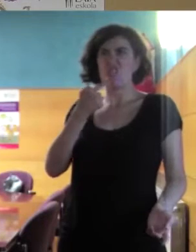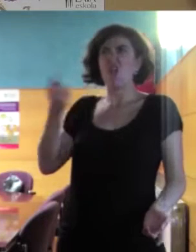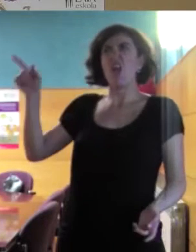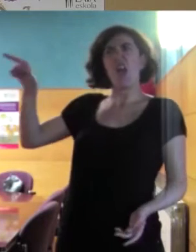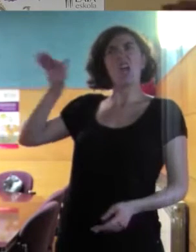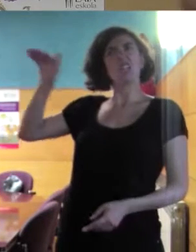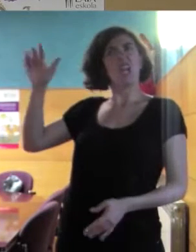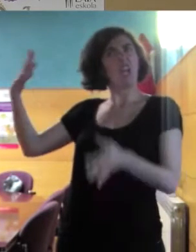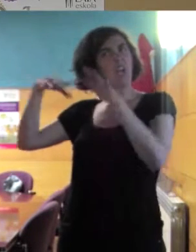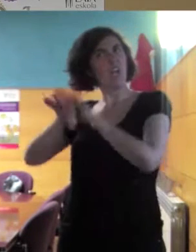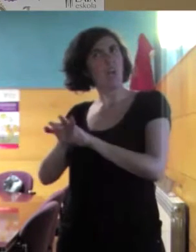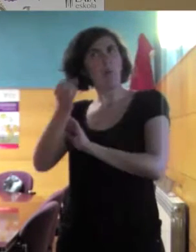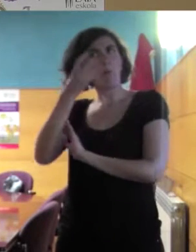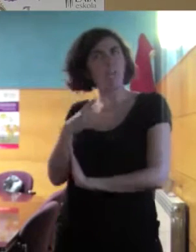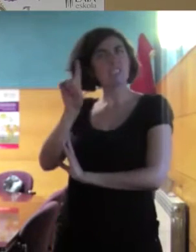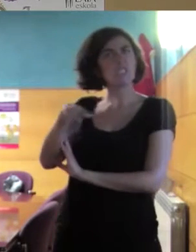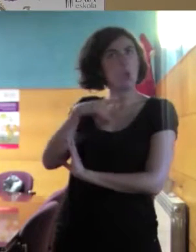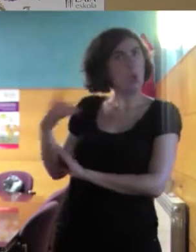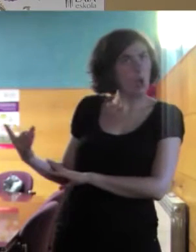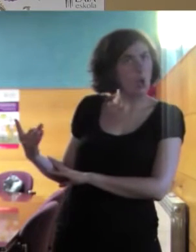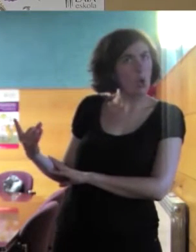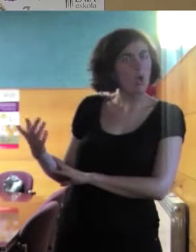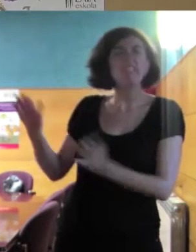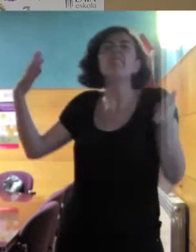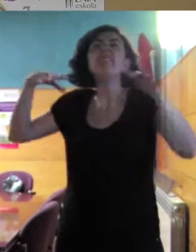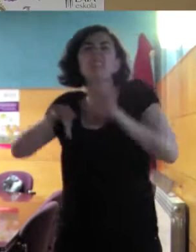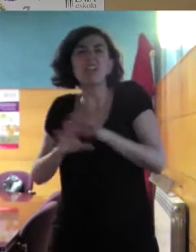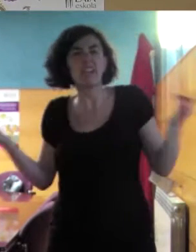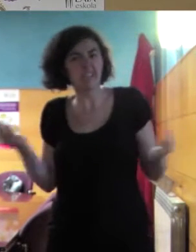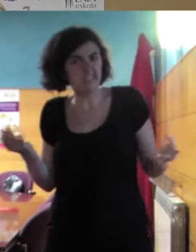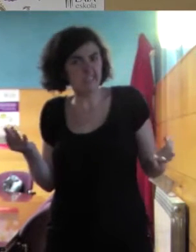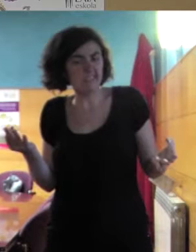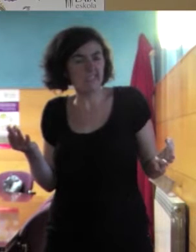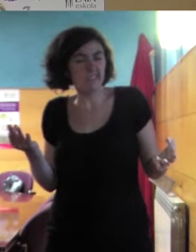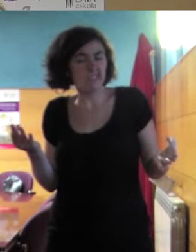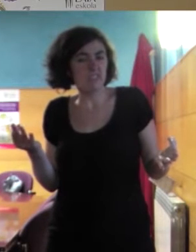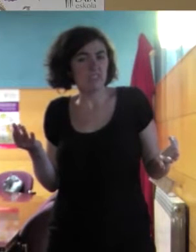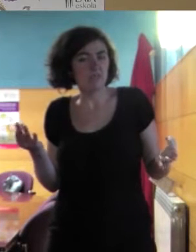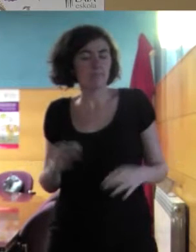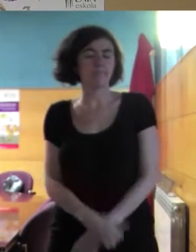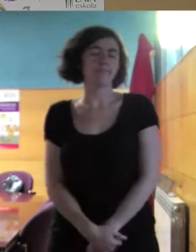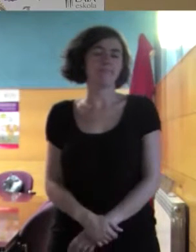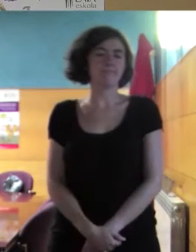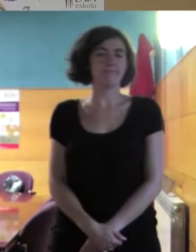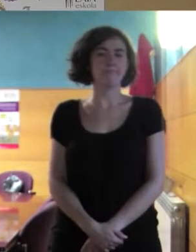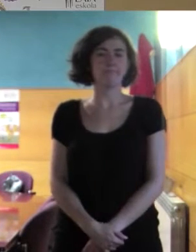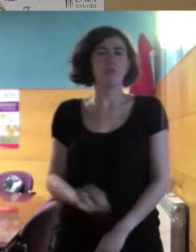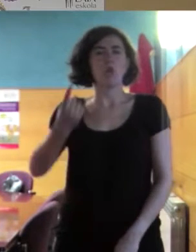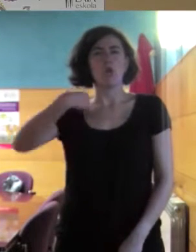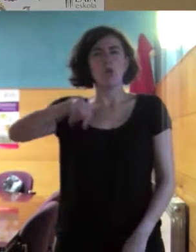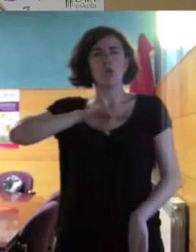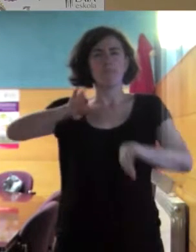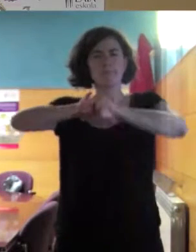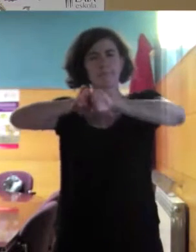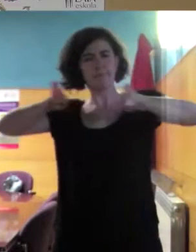integran como deberían integrarse? ¿Qué será integrarse? Yo creo que aquí es importante distinguir entre